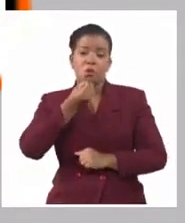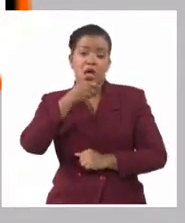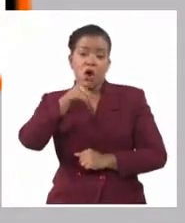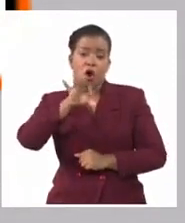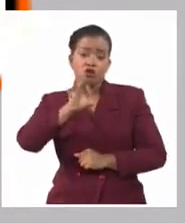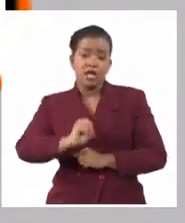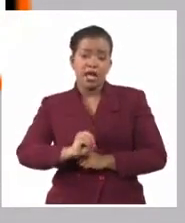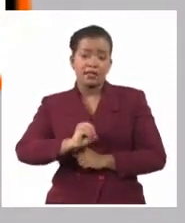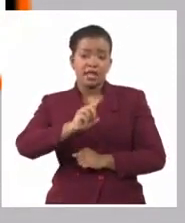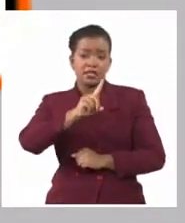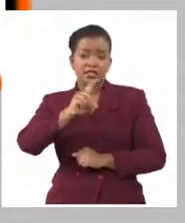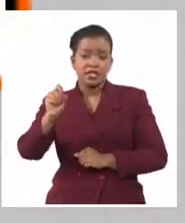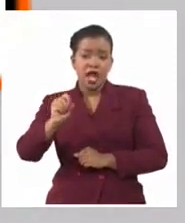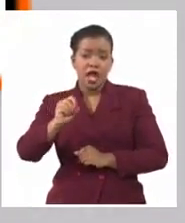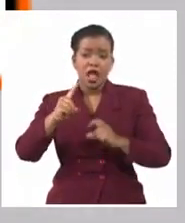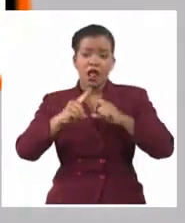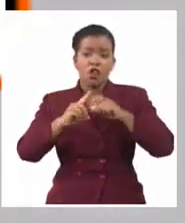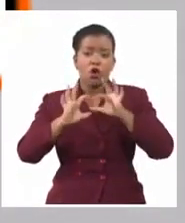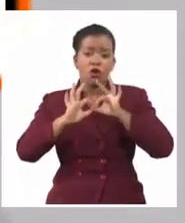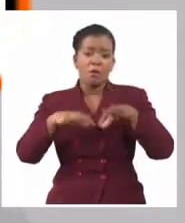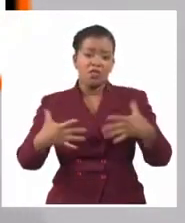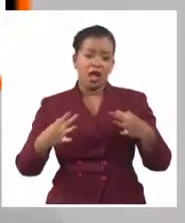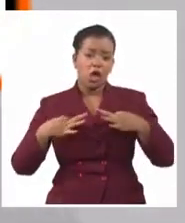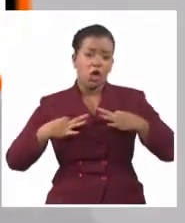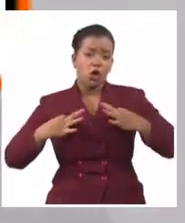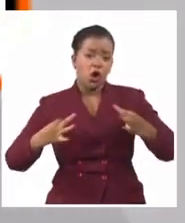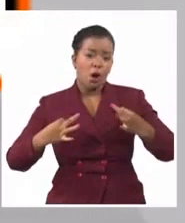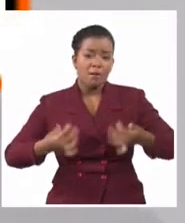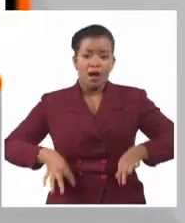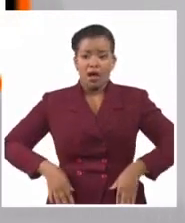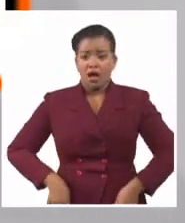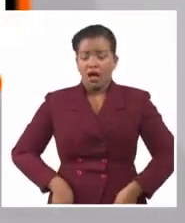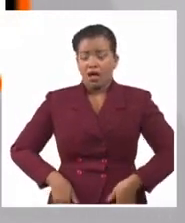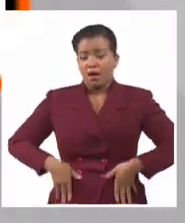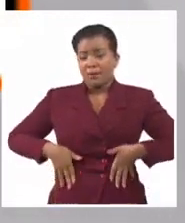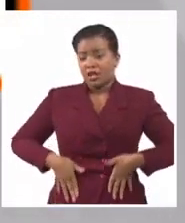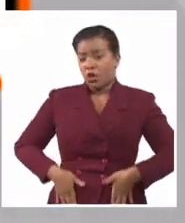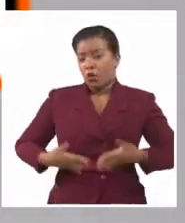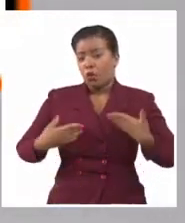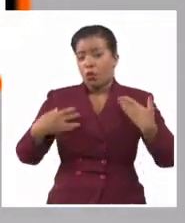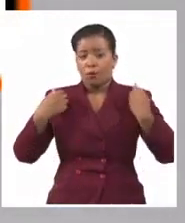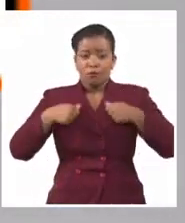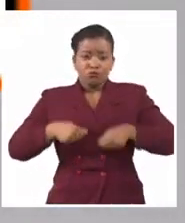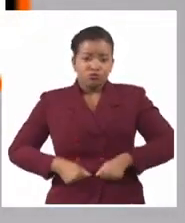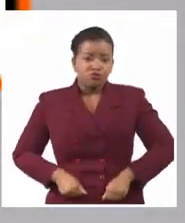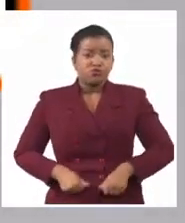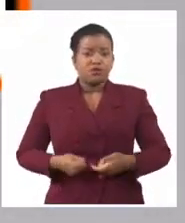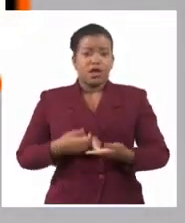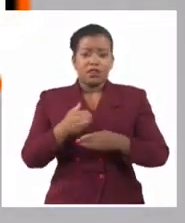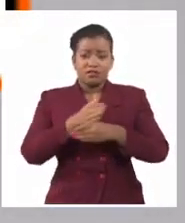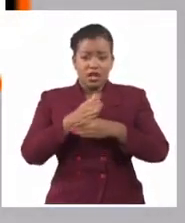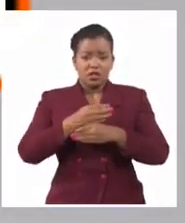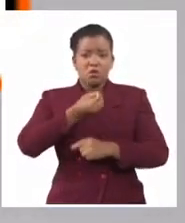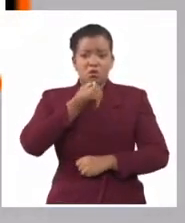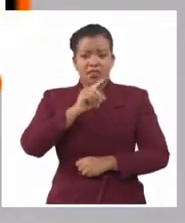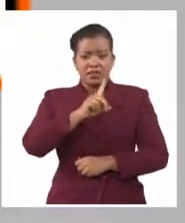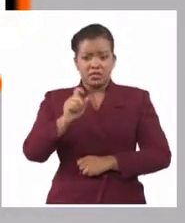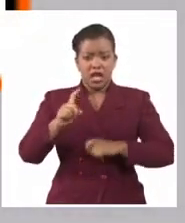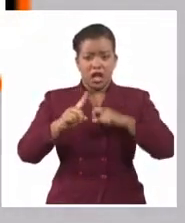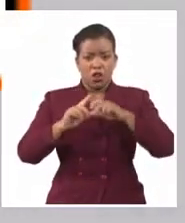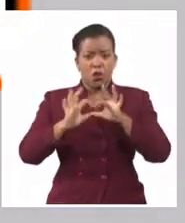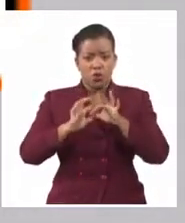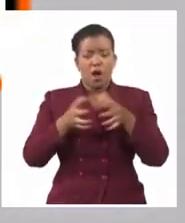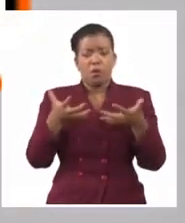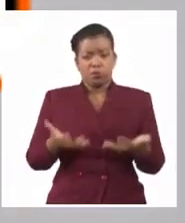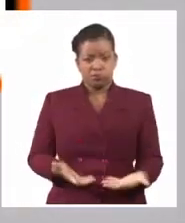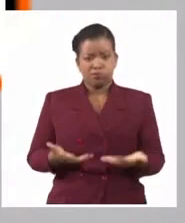kilogramos de misceláneas, porque usted, por lo que se establece, hasta 100 kilogramos puede traer una importación. Siempre